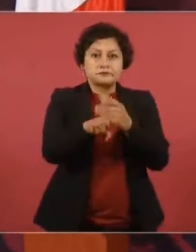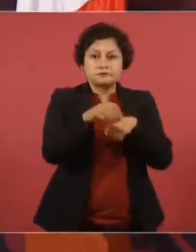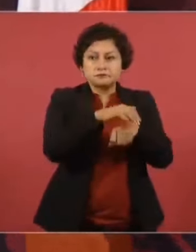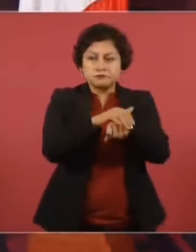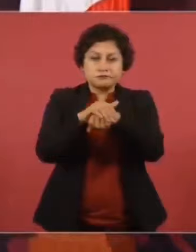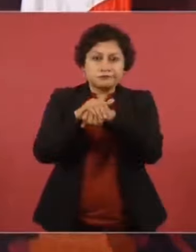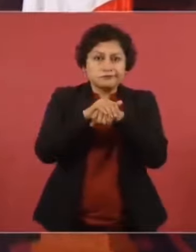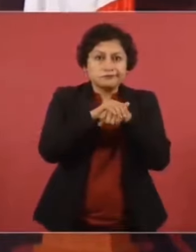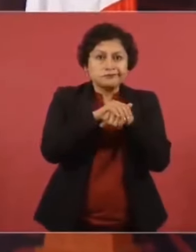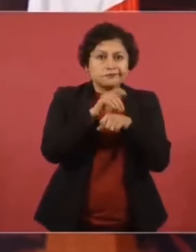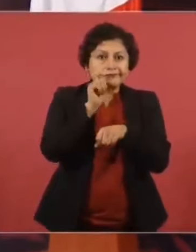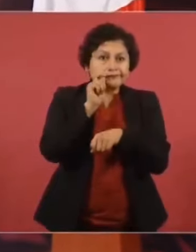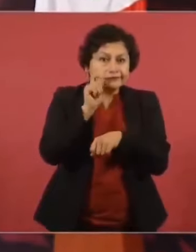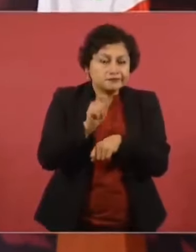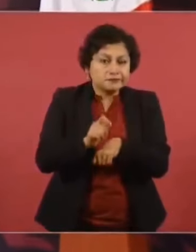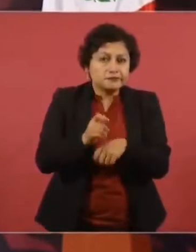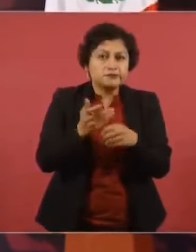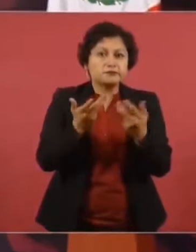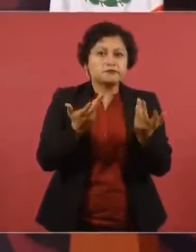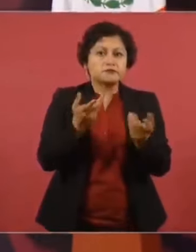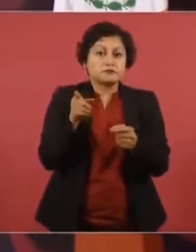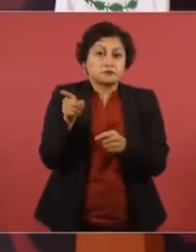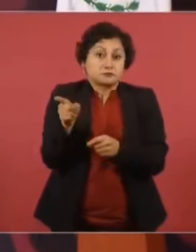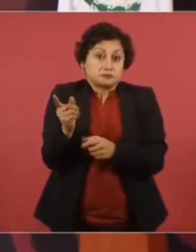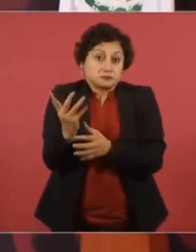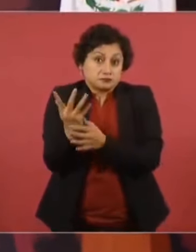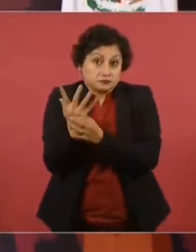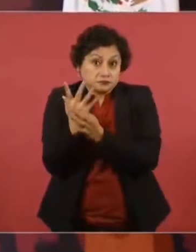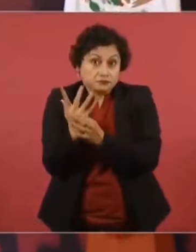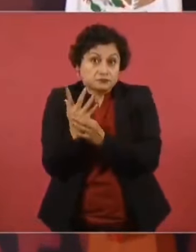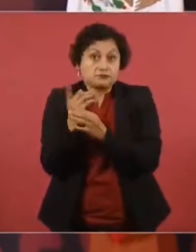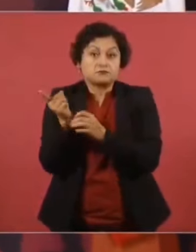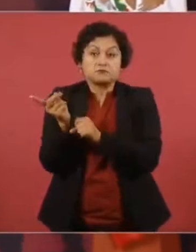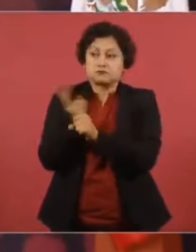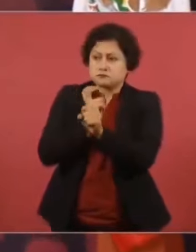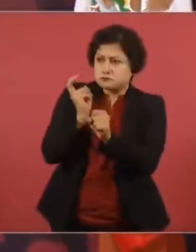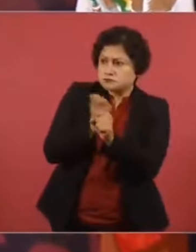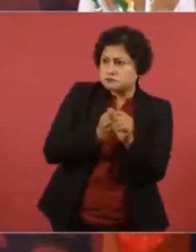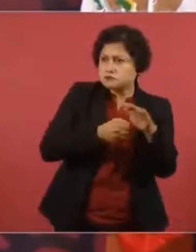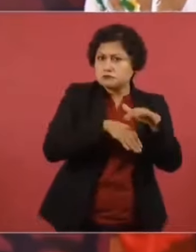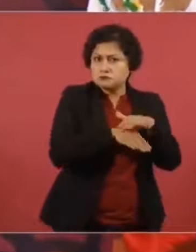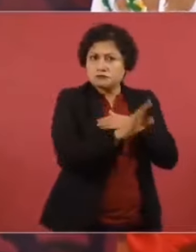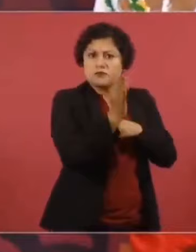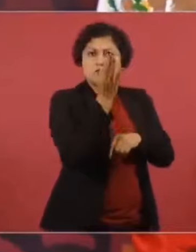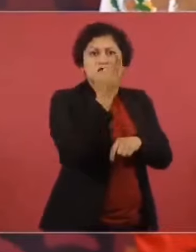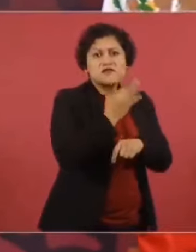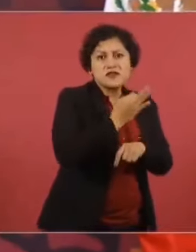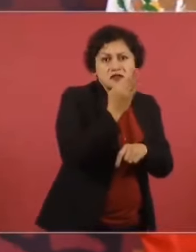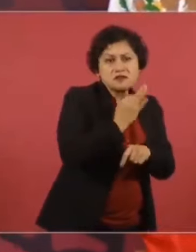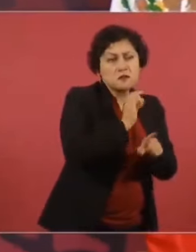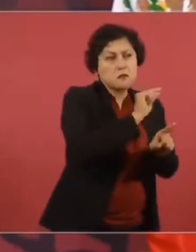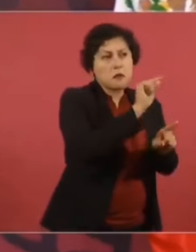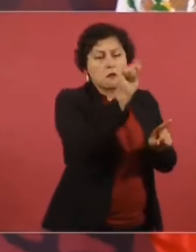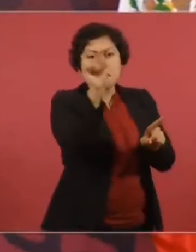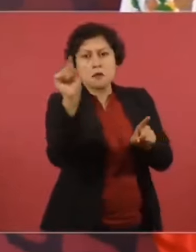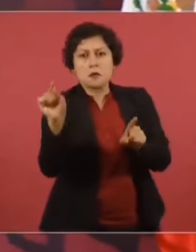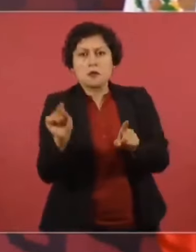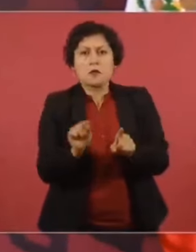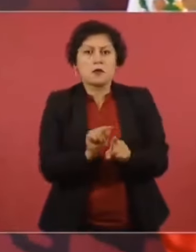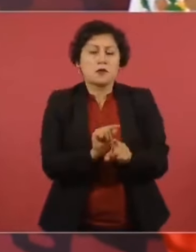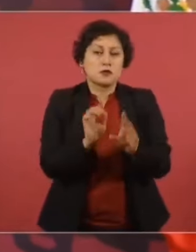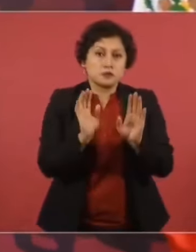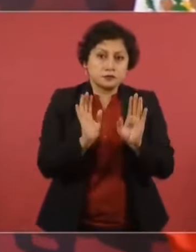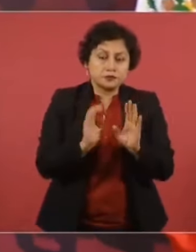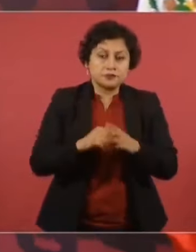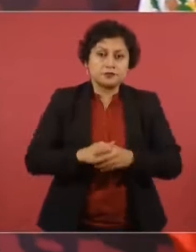Hablan ellas de que fueron invitadas a fiestas y